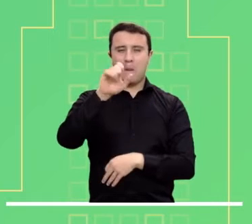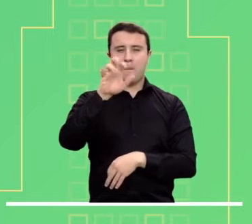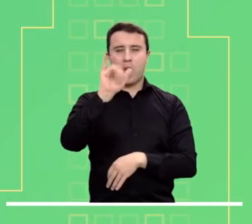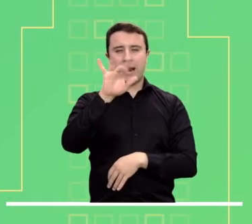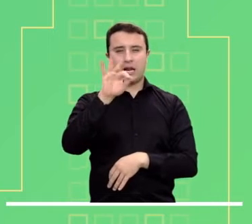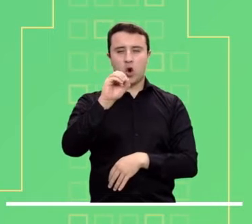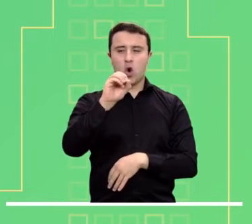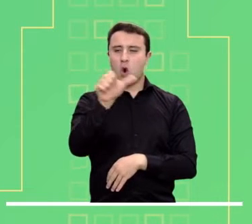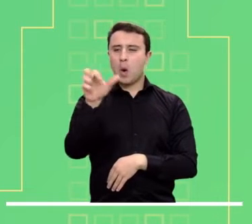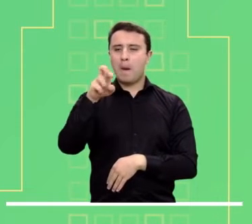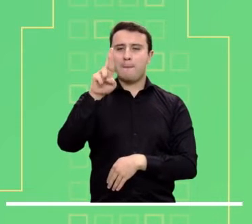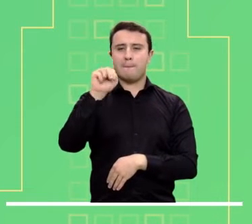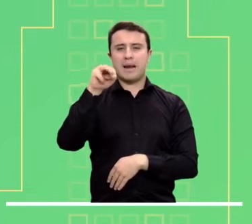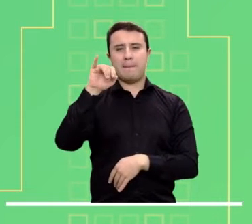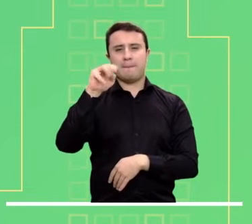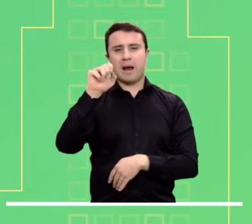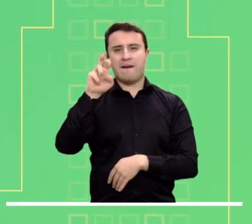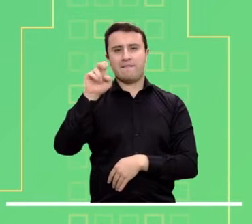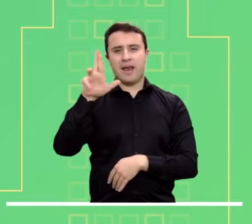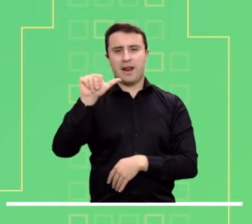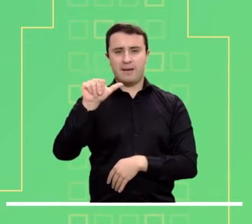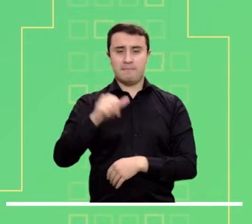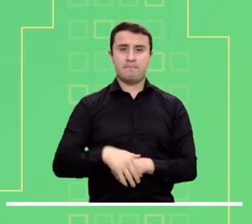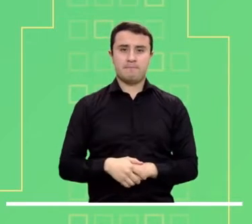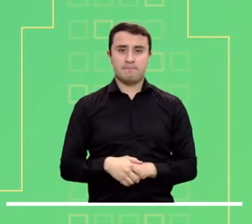los municipios Puerto Gaitán y La Primavera.